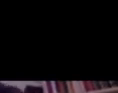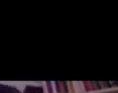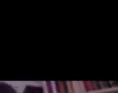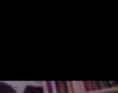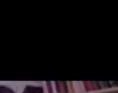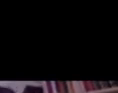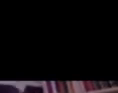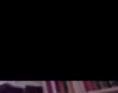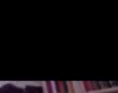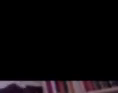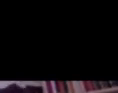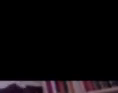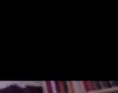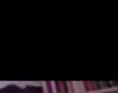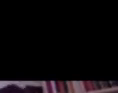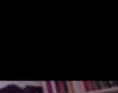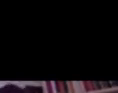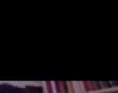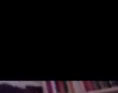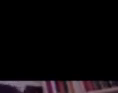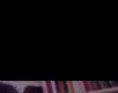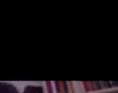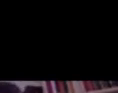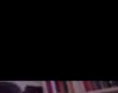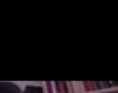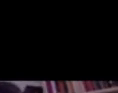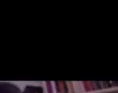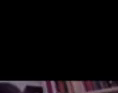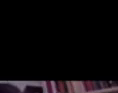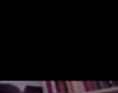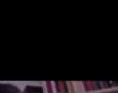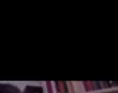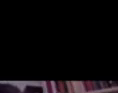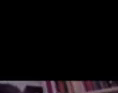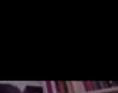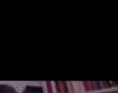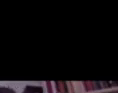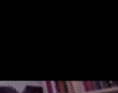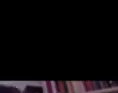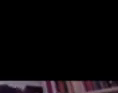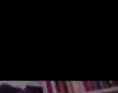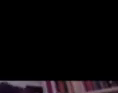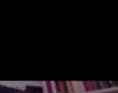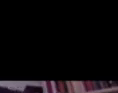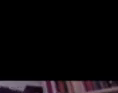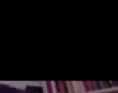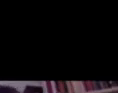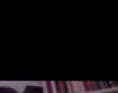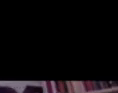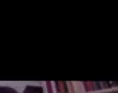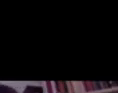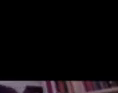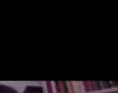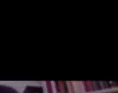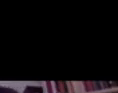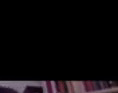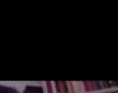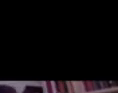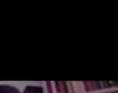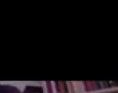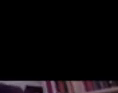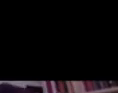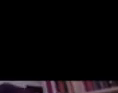considerando el contexto en el que estamos con COVID-19 Sara ¿se te ocurre algún tip que